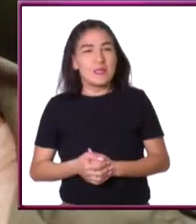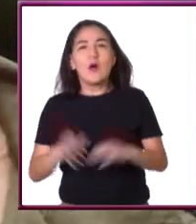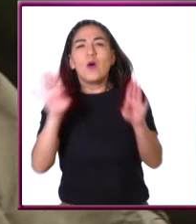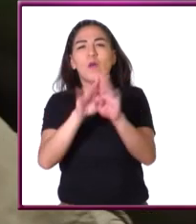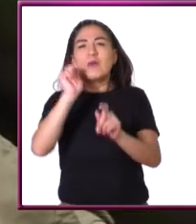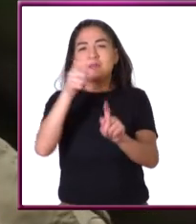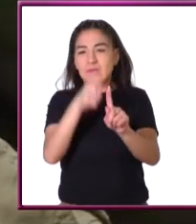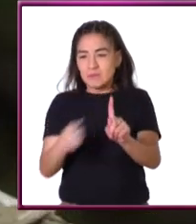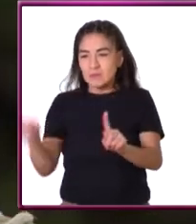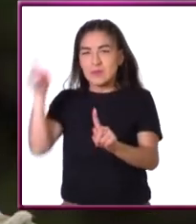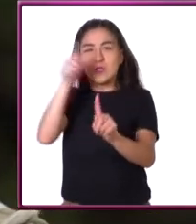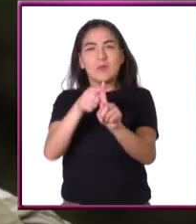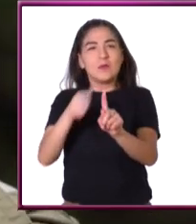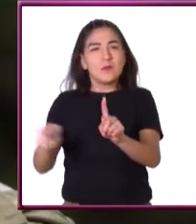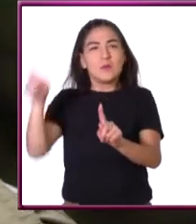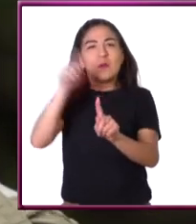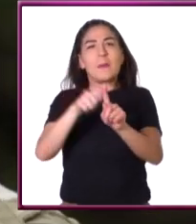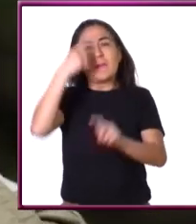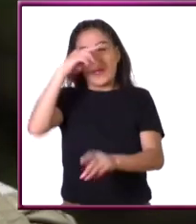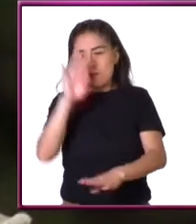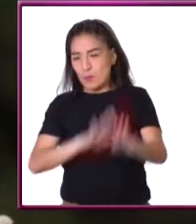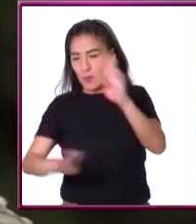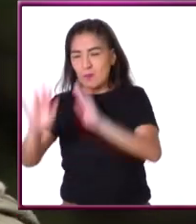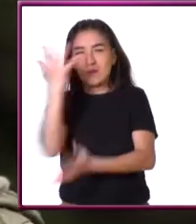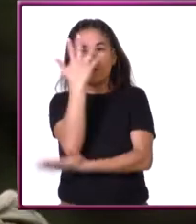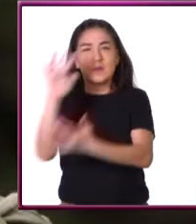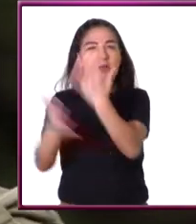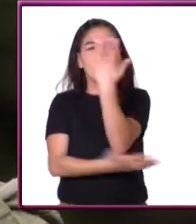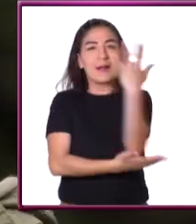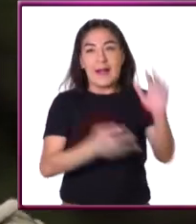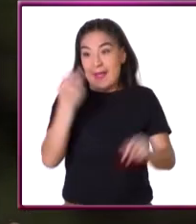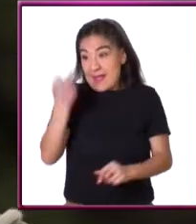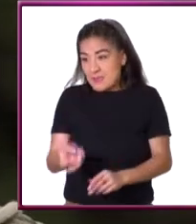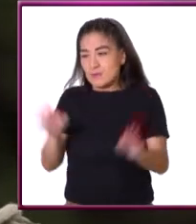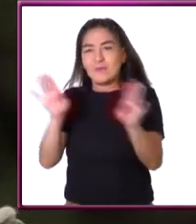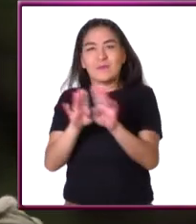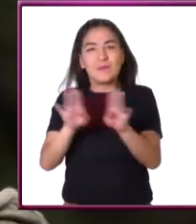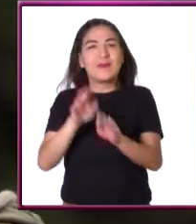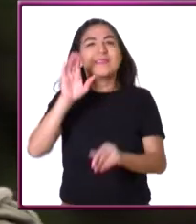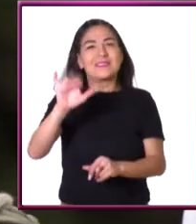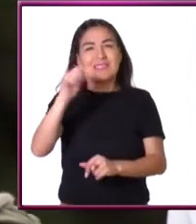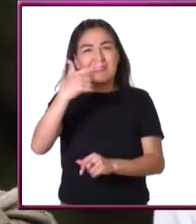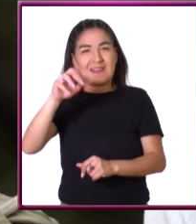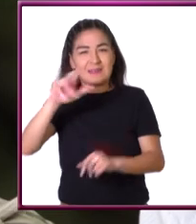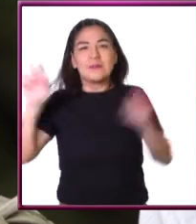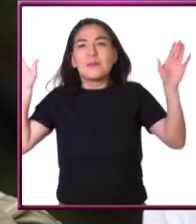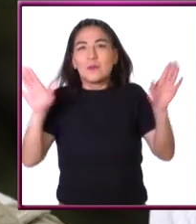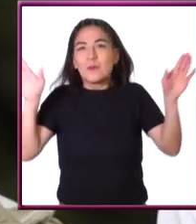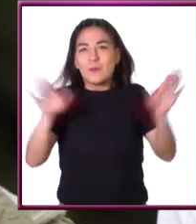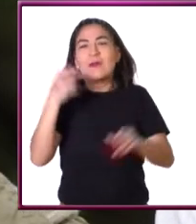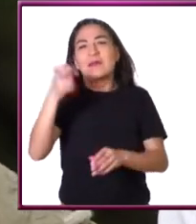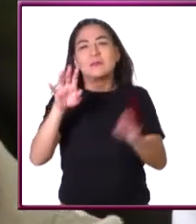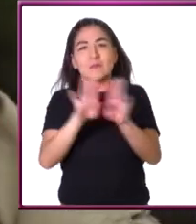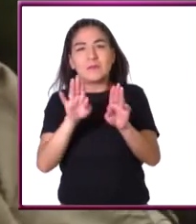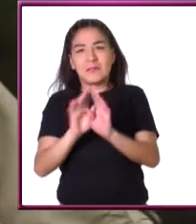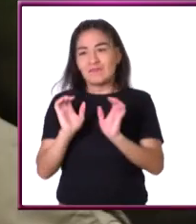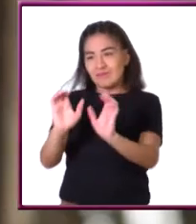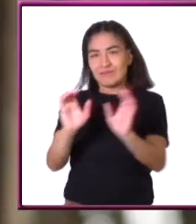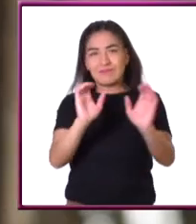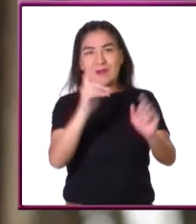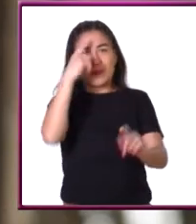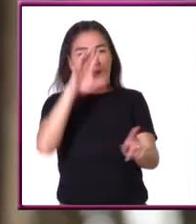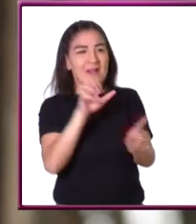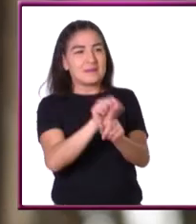El tener un ciclo biológico basado en un número primo les da a las cigarras una ventaja clave sobre uno de sus parásitos depredadores.